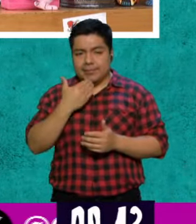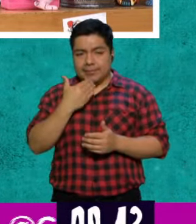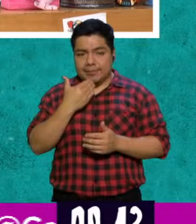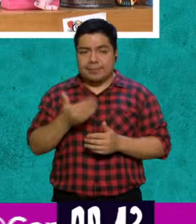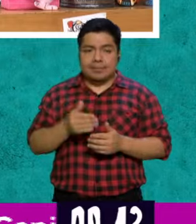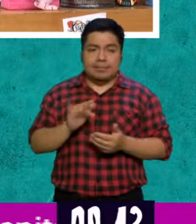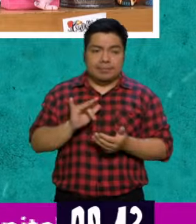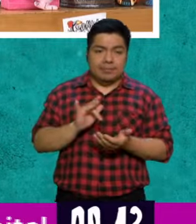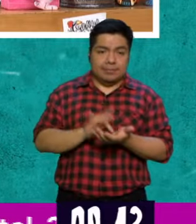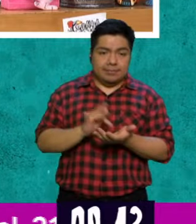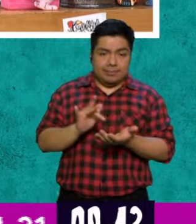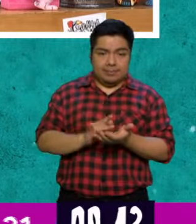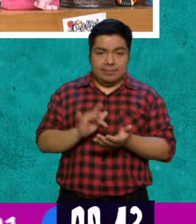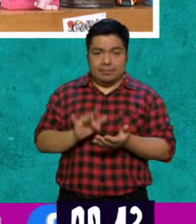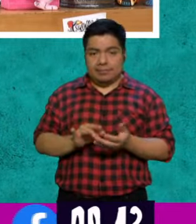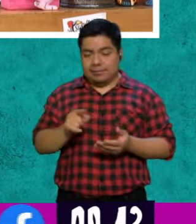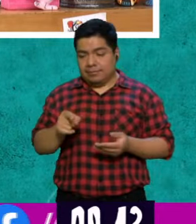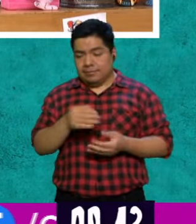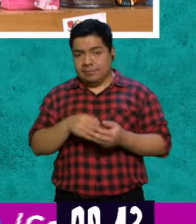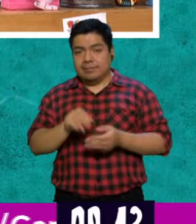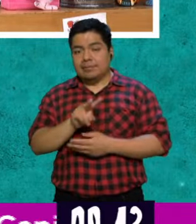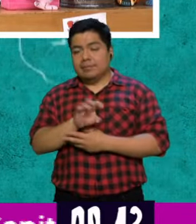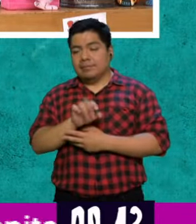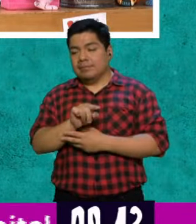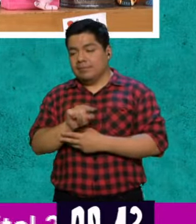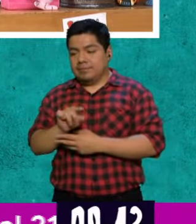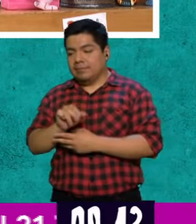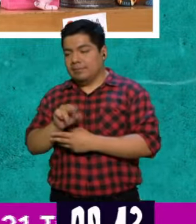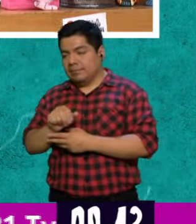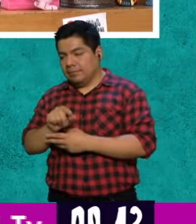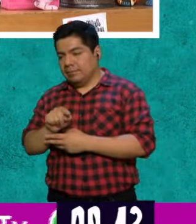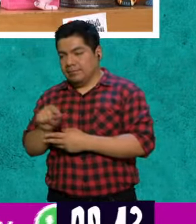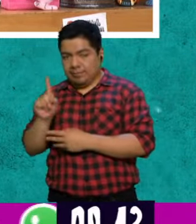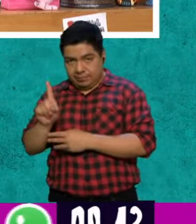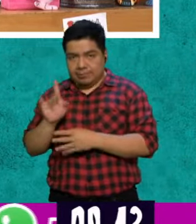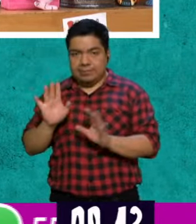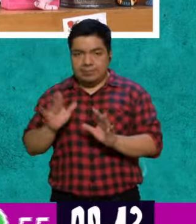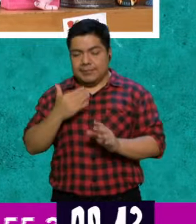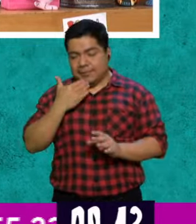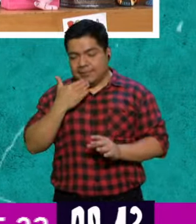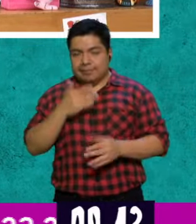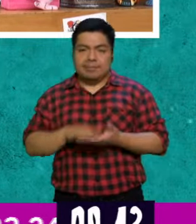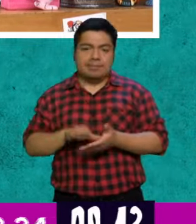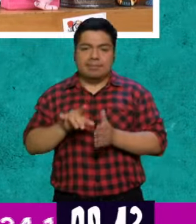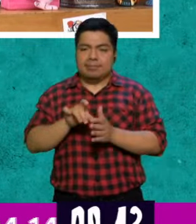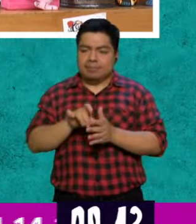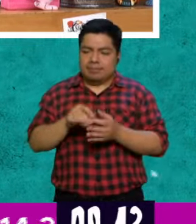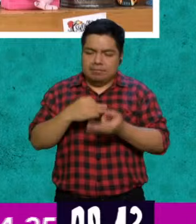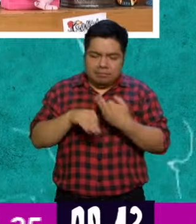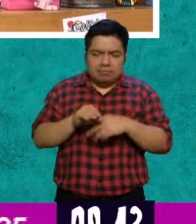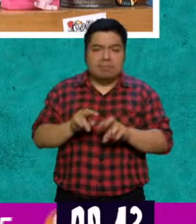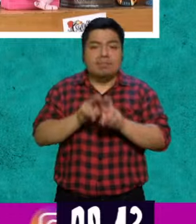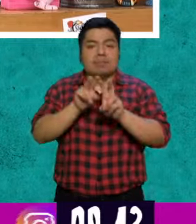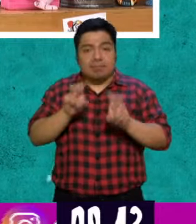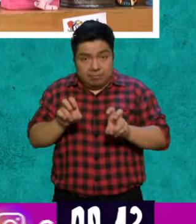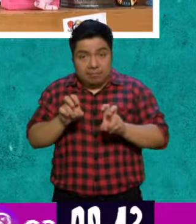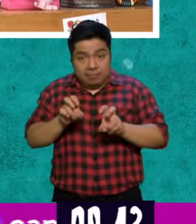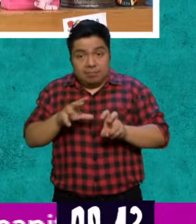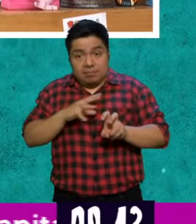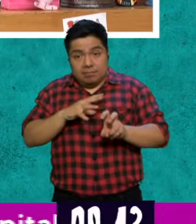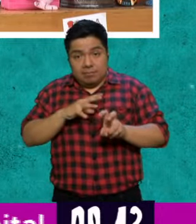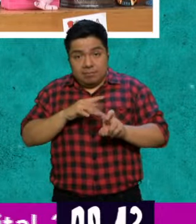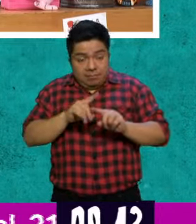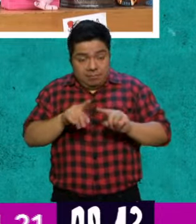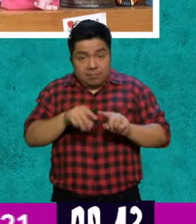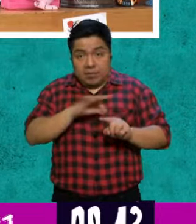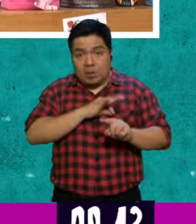por favor, escríbanme a mi Twitter personal, bere-nice1. Porque además de ahí saco los temas, ahí me dicen, oye, quiero... Y me